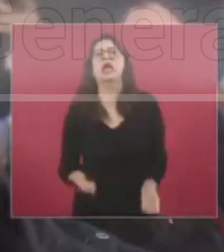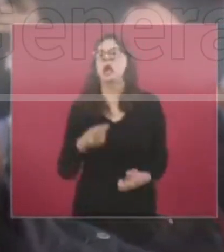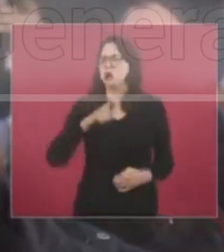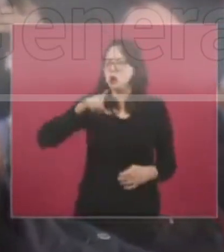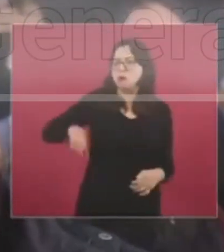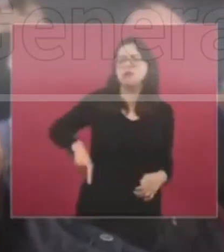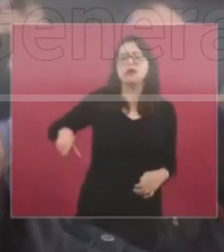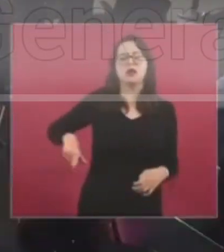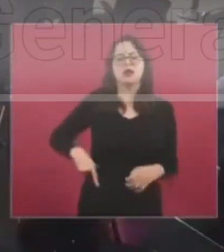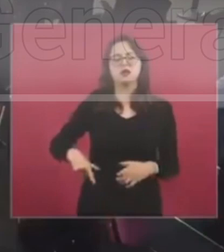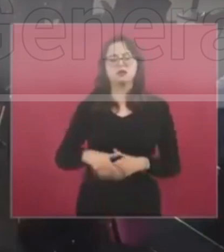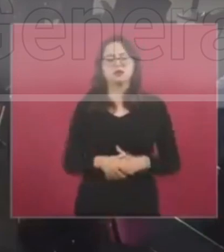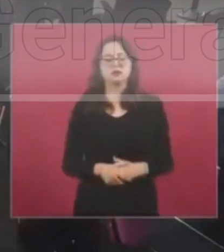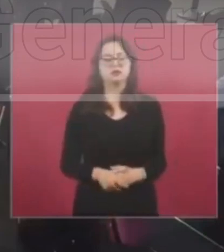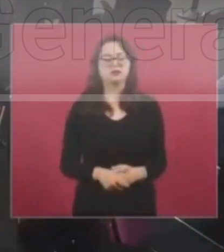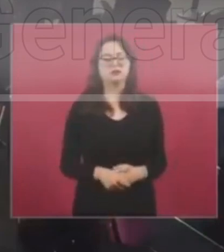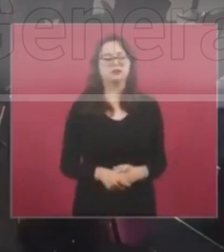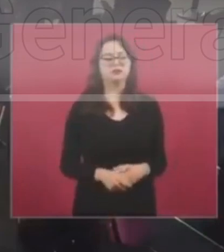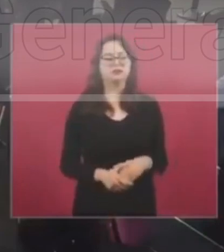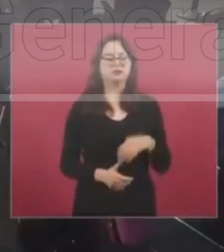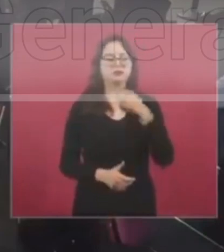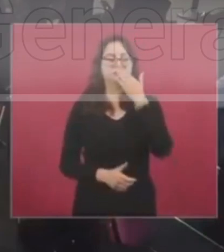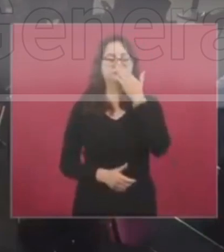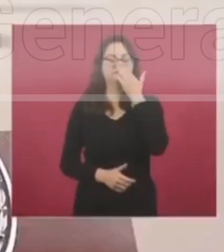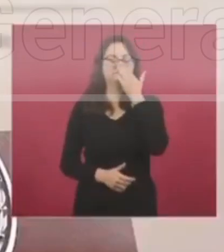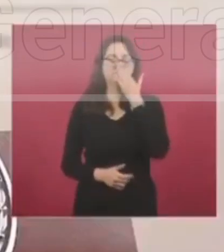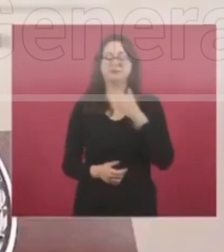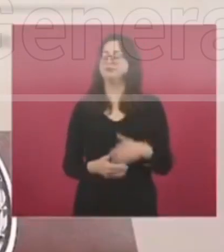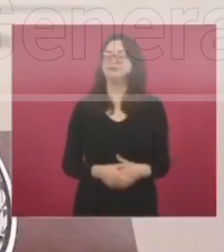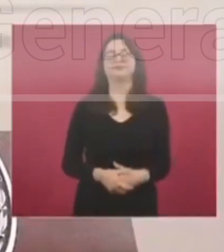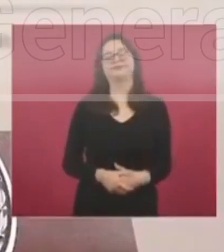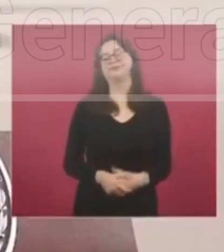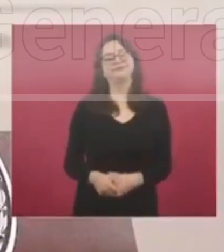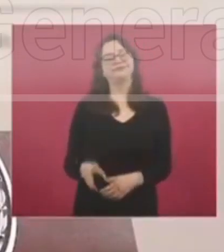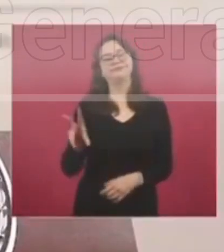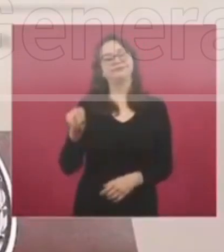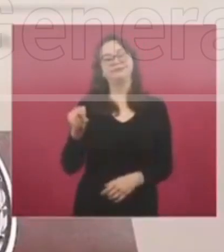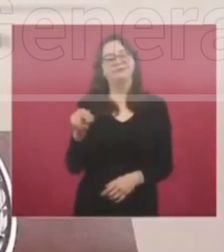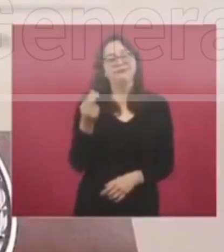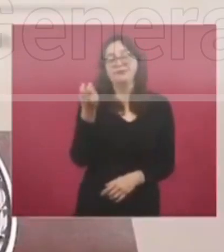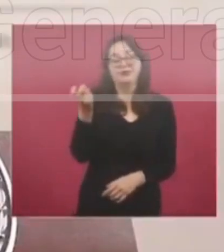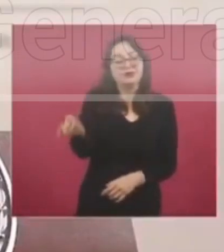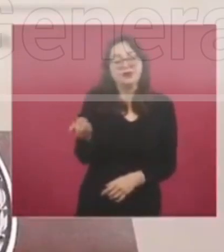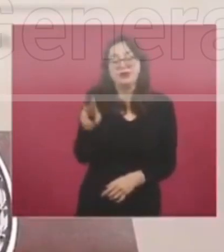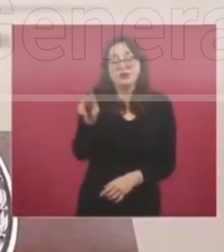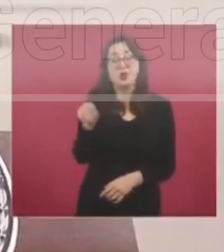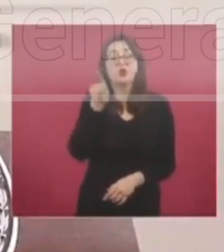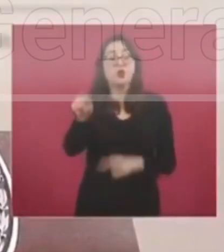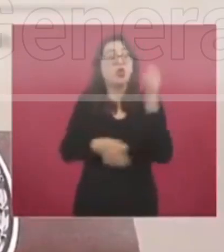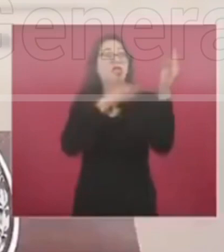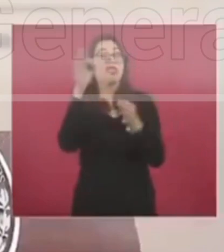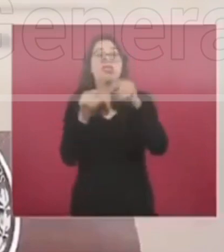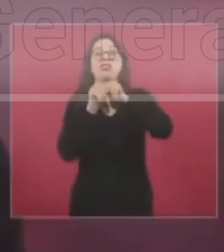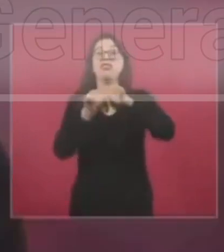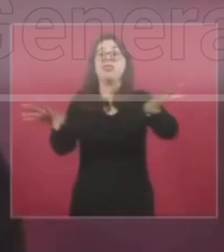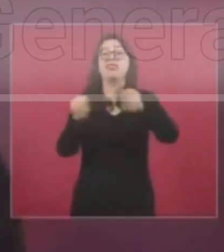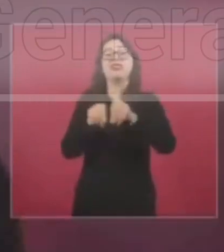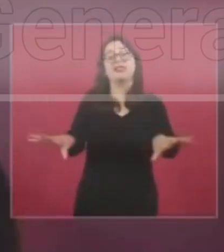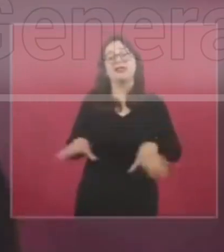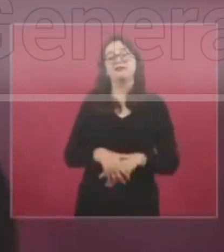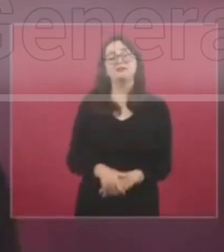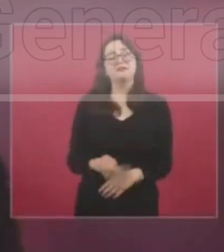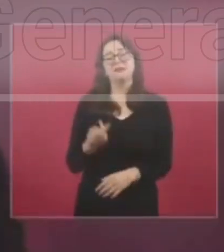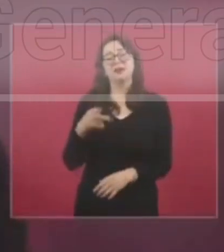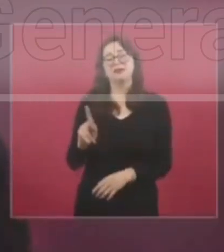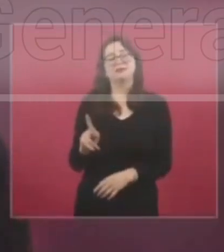mexicanos ya no ya no es así como tú lo dices y ya no pega ese cuestionamiento